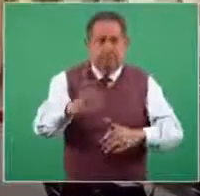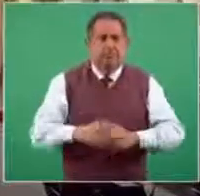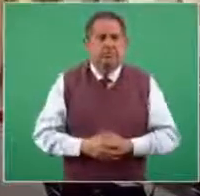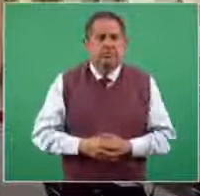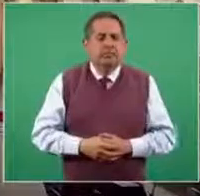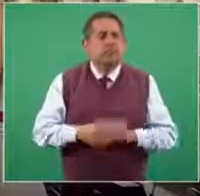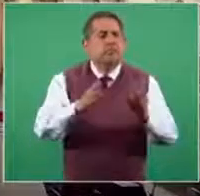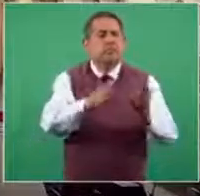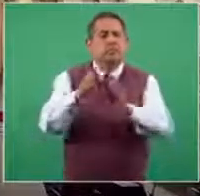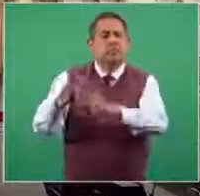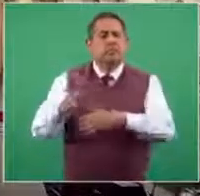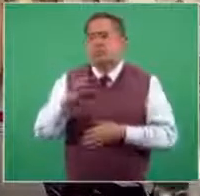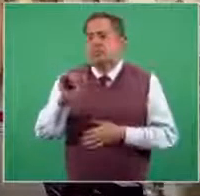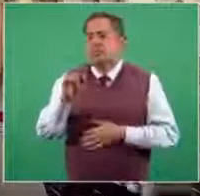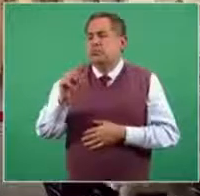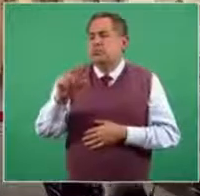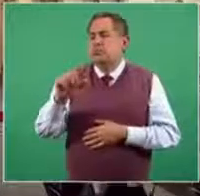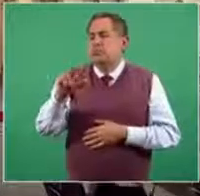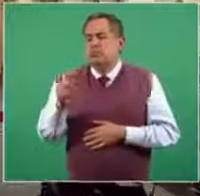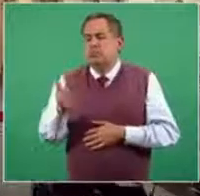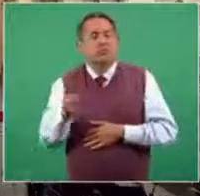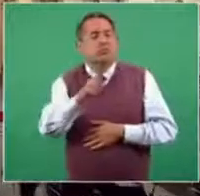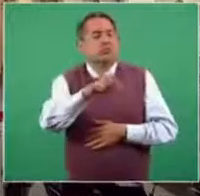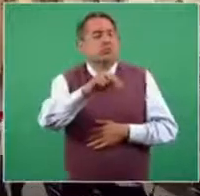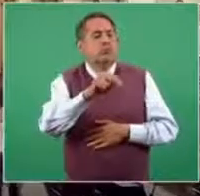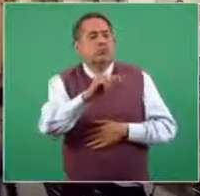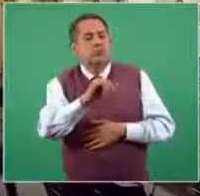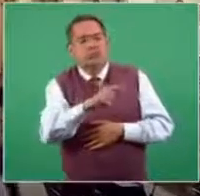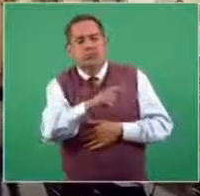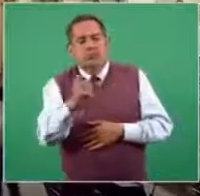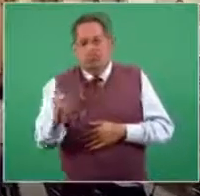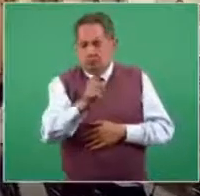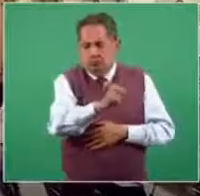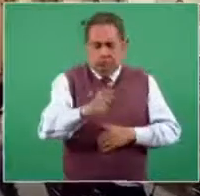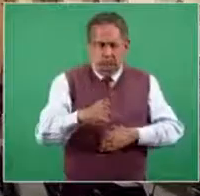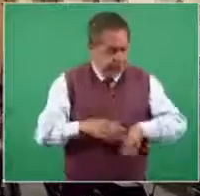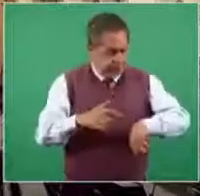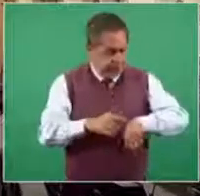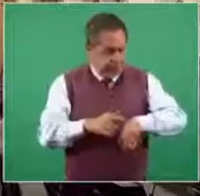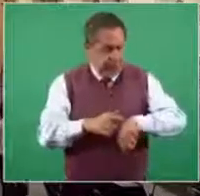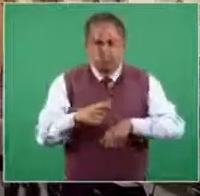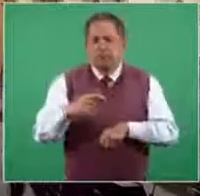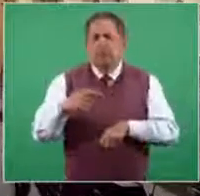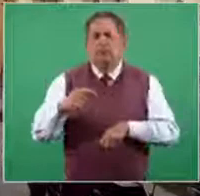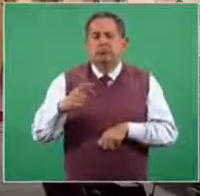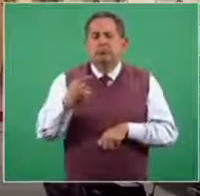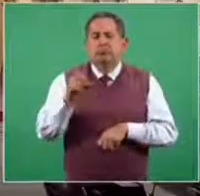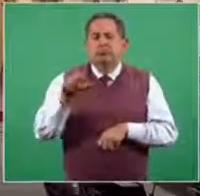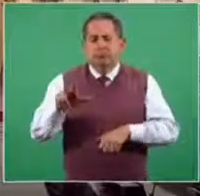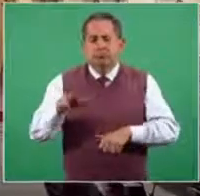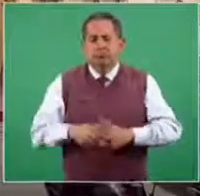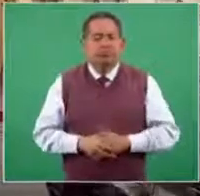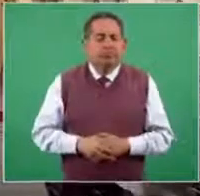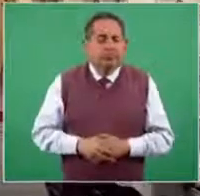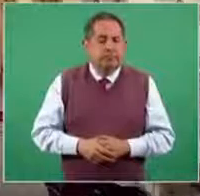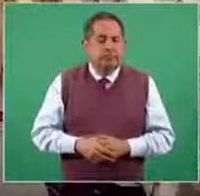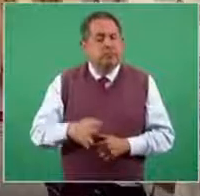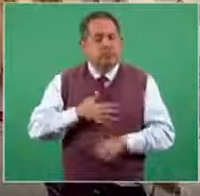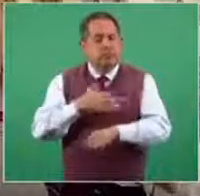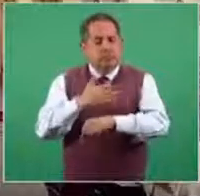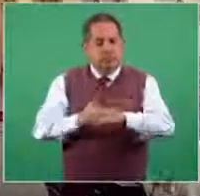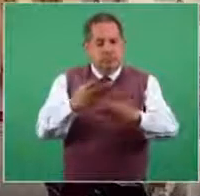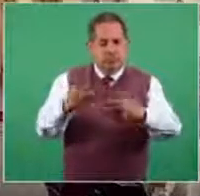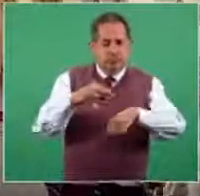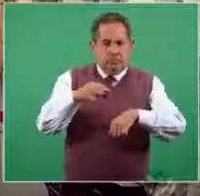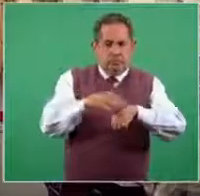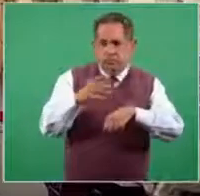Vamos a pasar con usted, Juan Carlos Machorro, luego Natalia Vitela, uno y uno. Son las 19.38. Buenas tardes, doctora y doctora